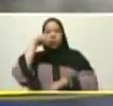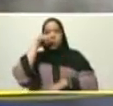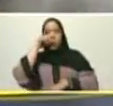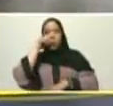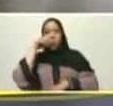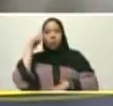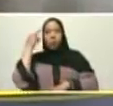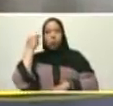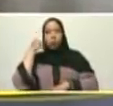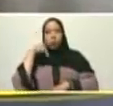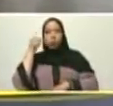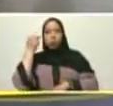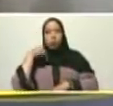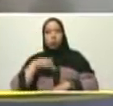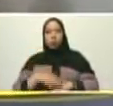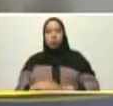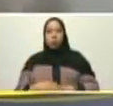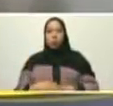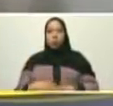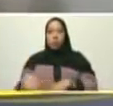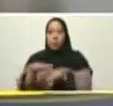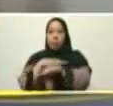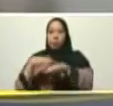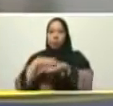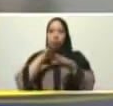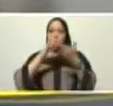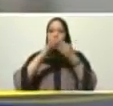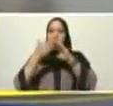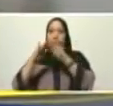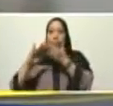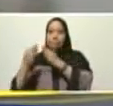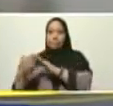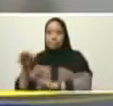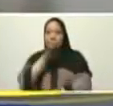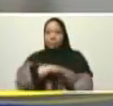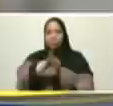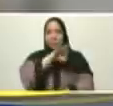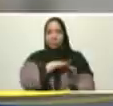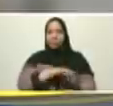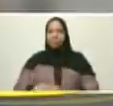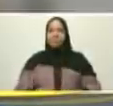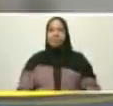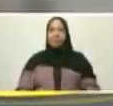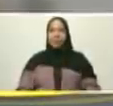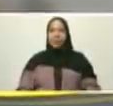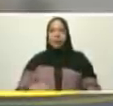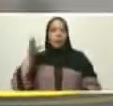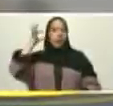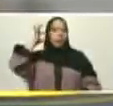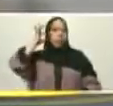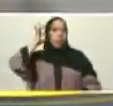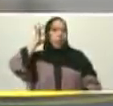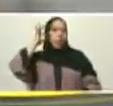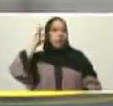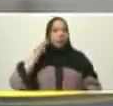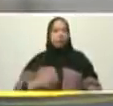ministro del poder popular para las comunas los movimientos sociales la ministra